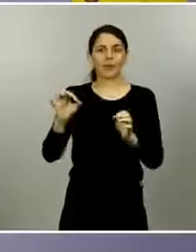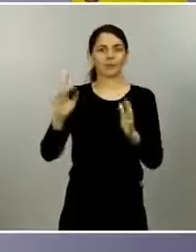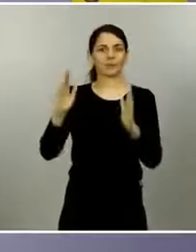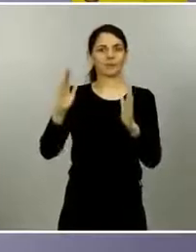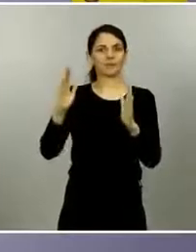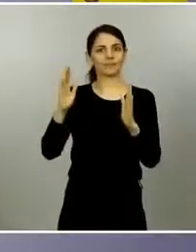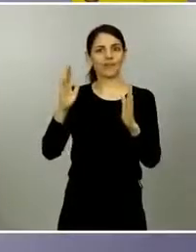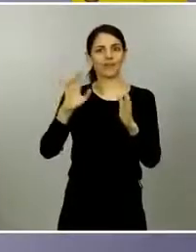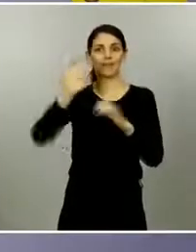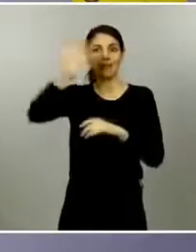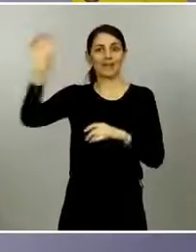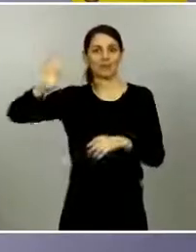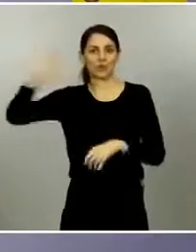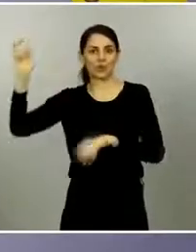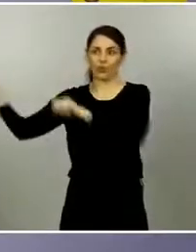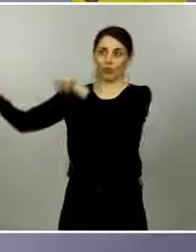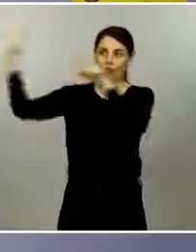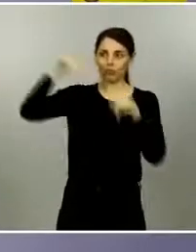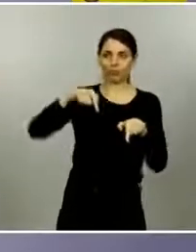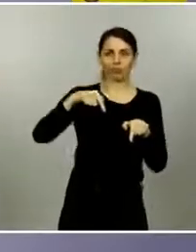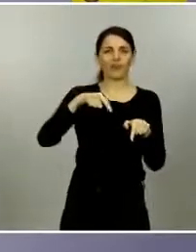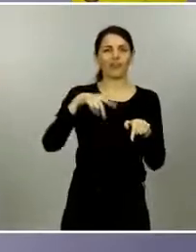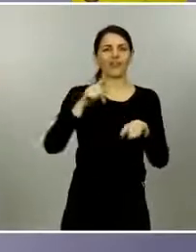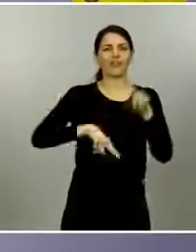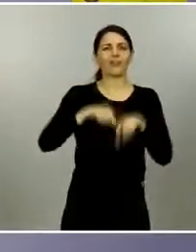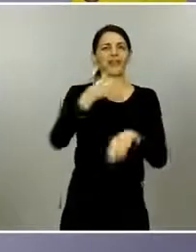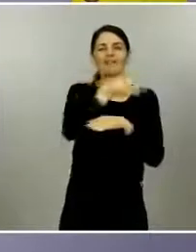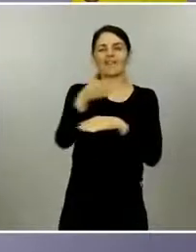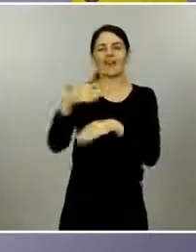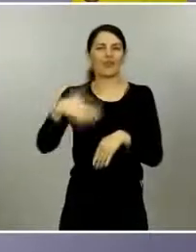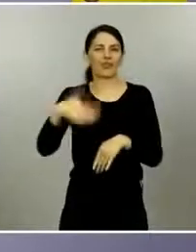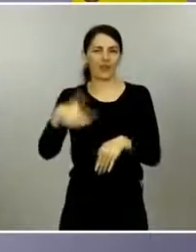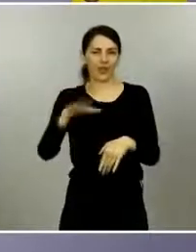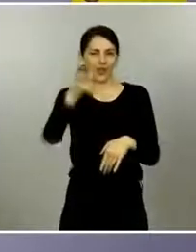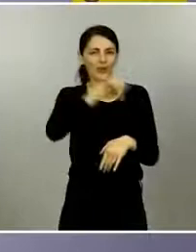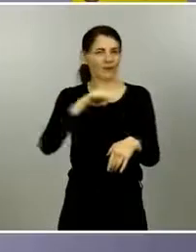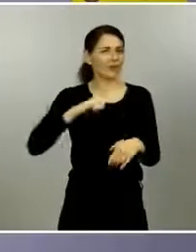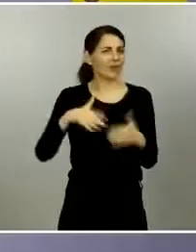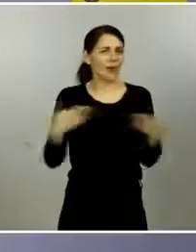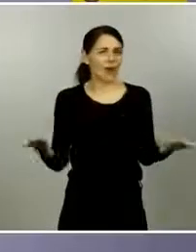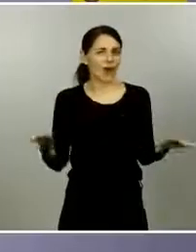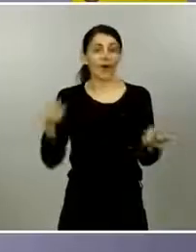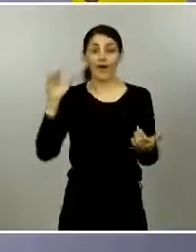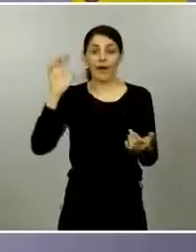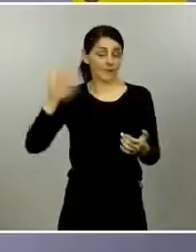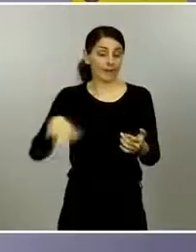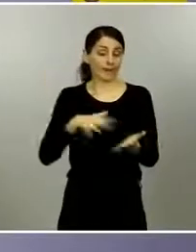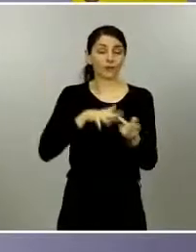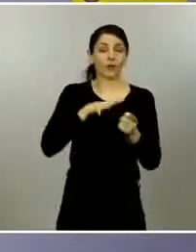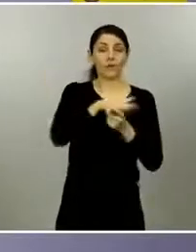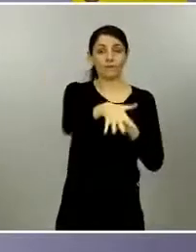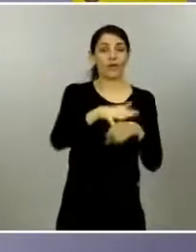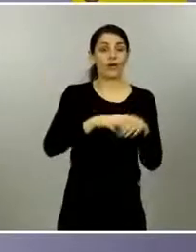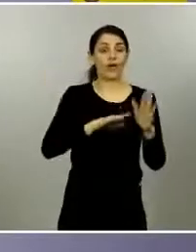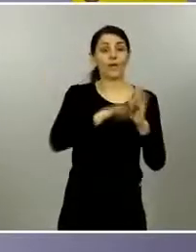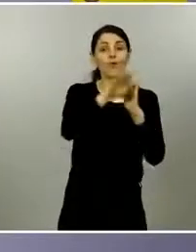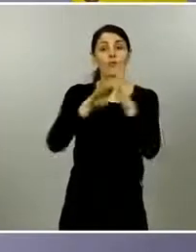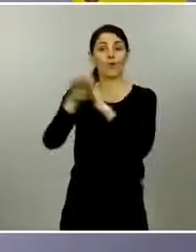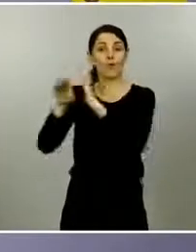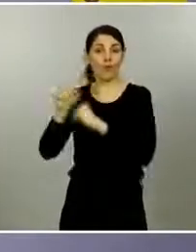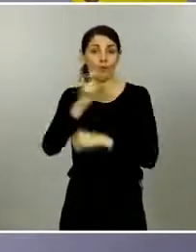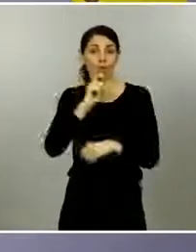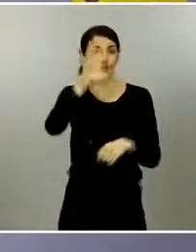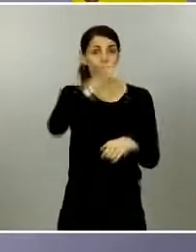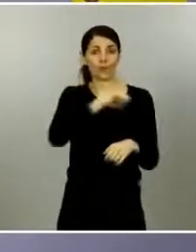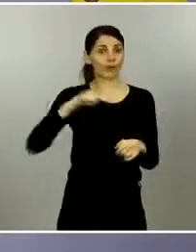periodo inicial de otros países o de otros territorios y todo eso ha marcado la evolución en las diferentes comunidades pero lo cierto es